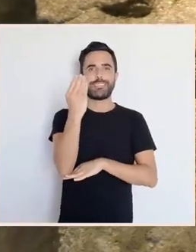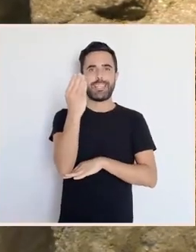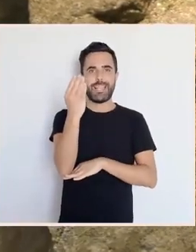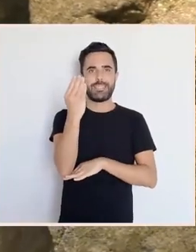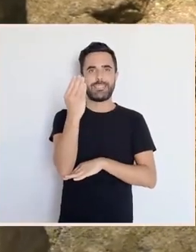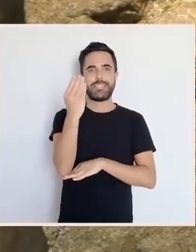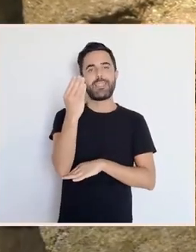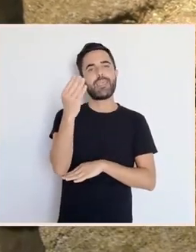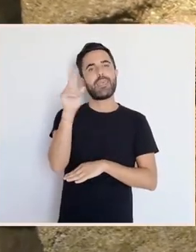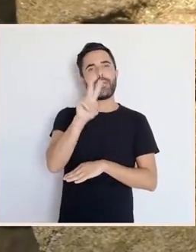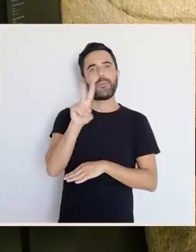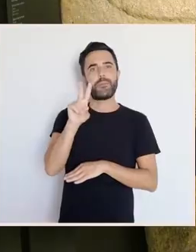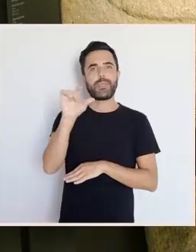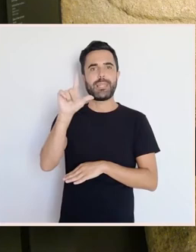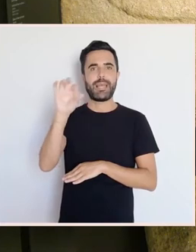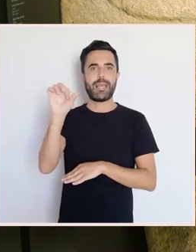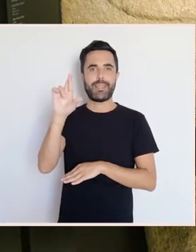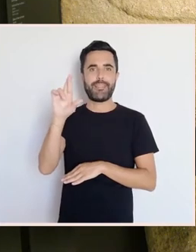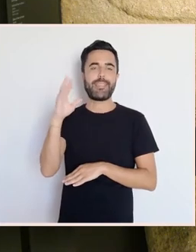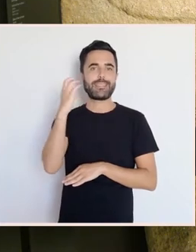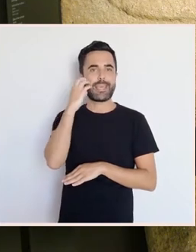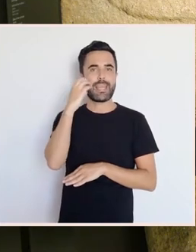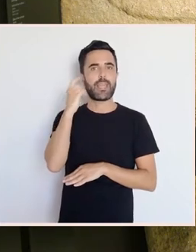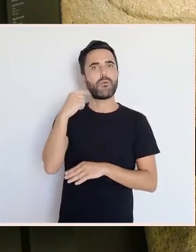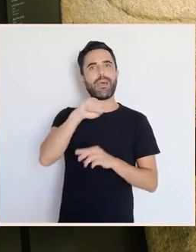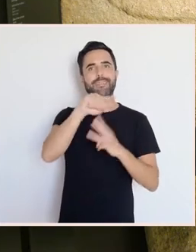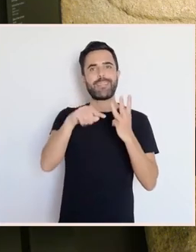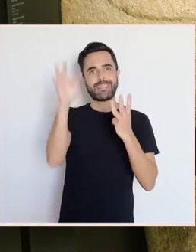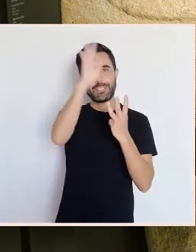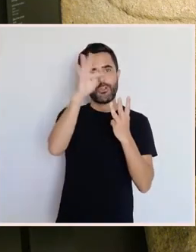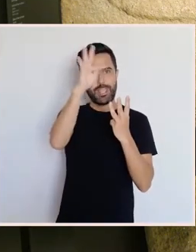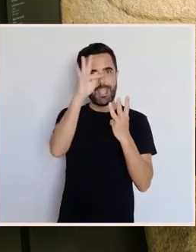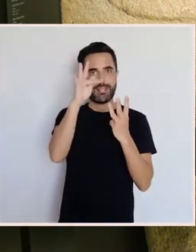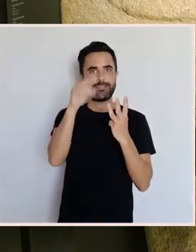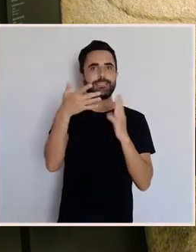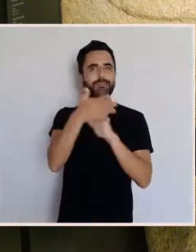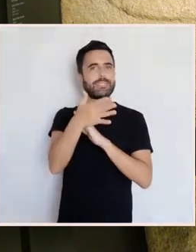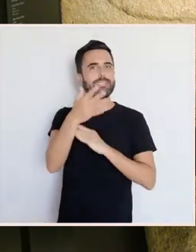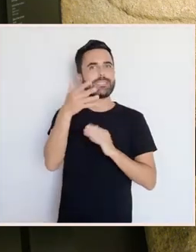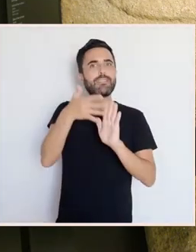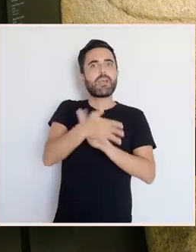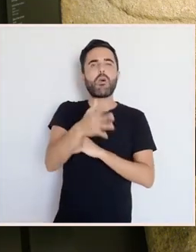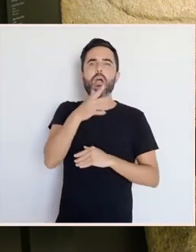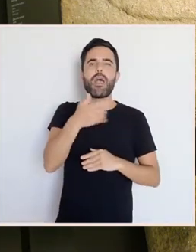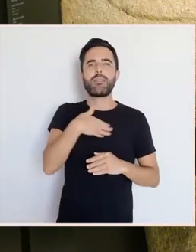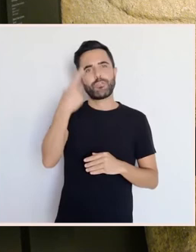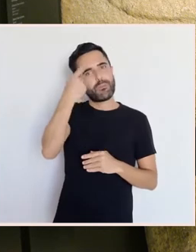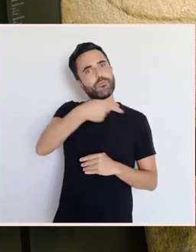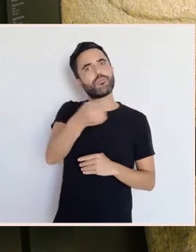explican o seu significado e por iso agora queremos saber cal é a vosa teoría preferida. ans ou